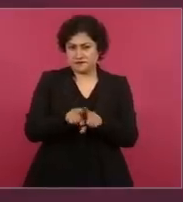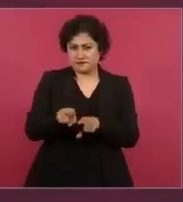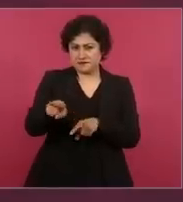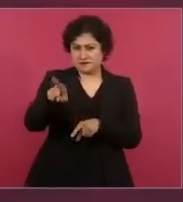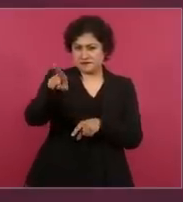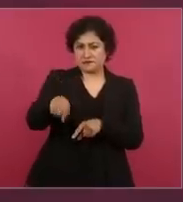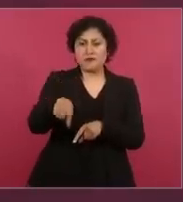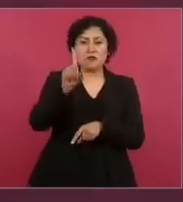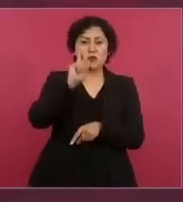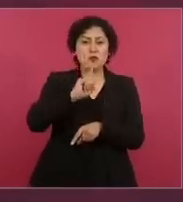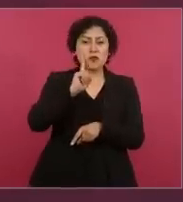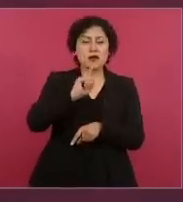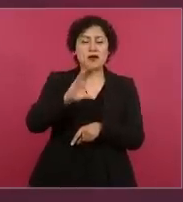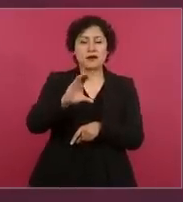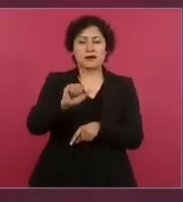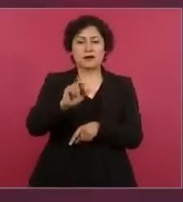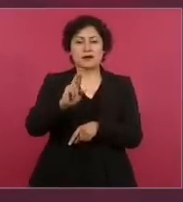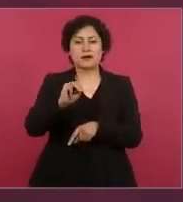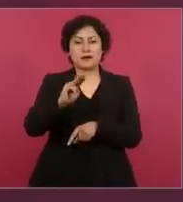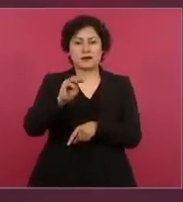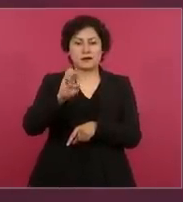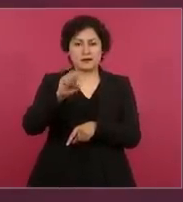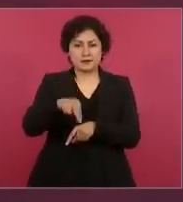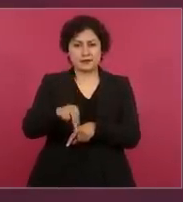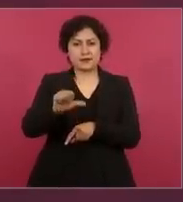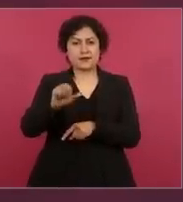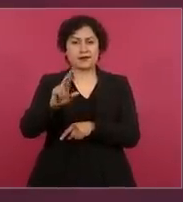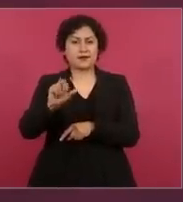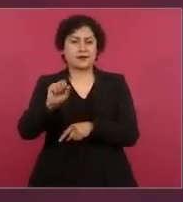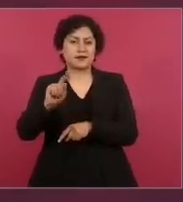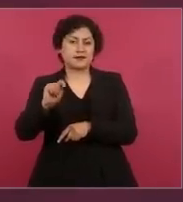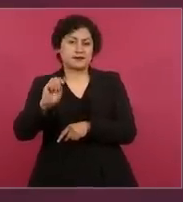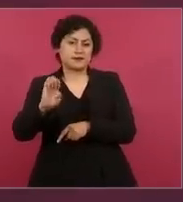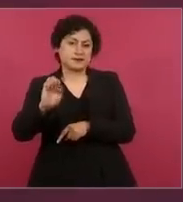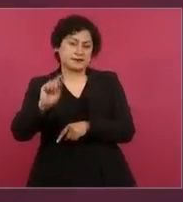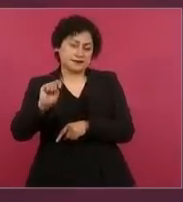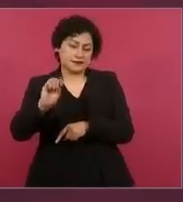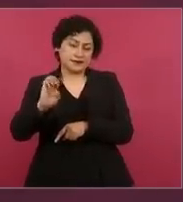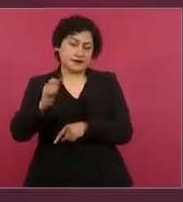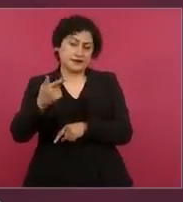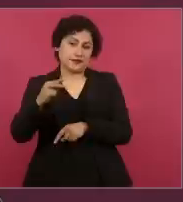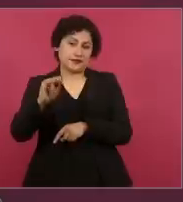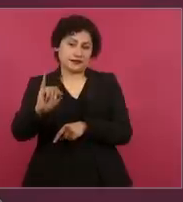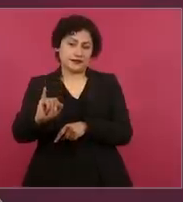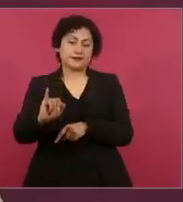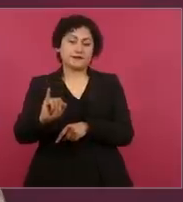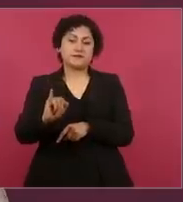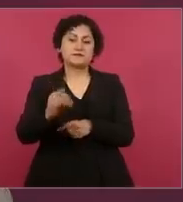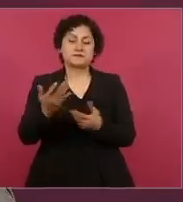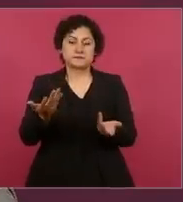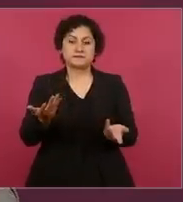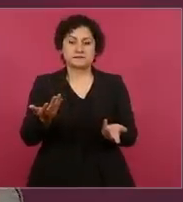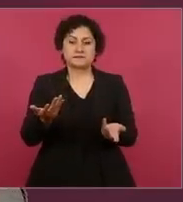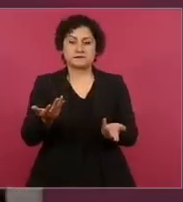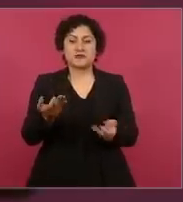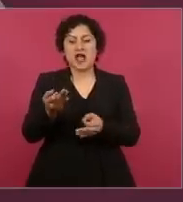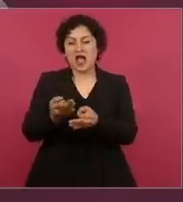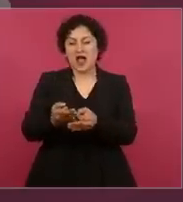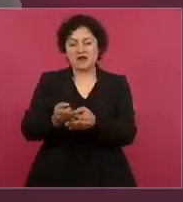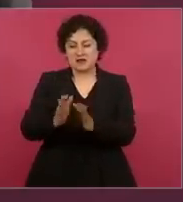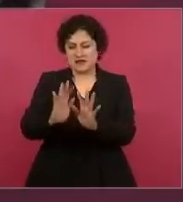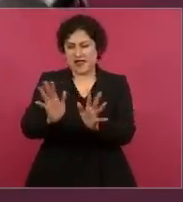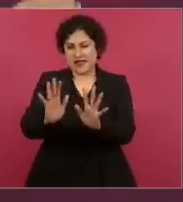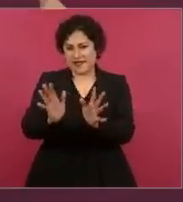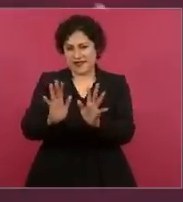que muchísima gente, ahora ya no por